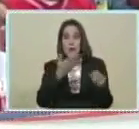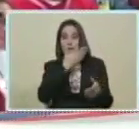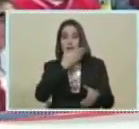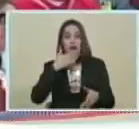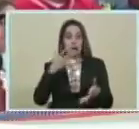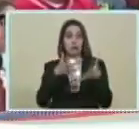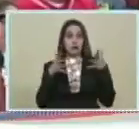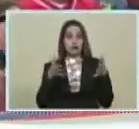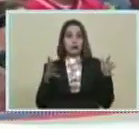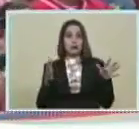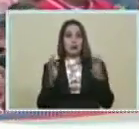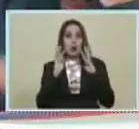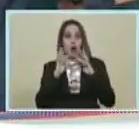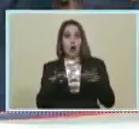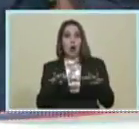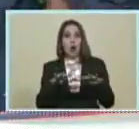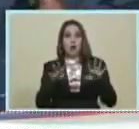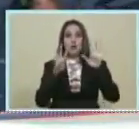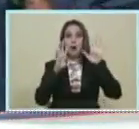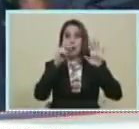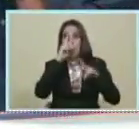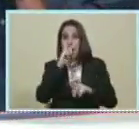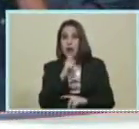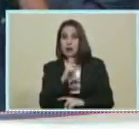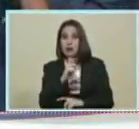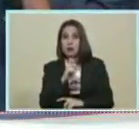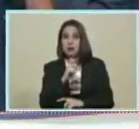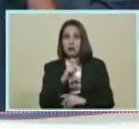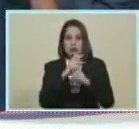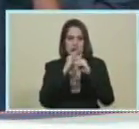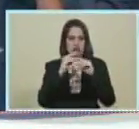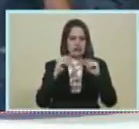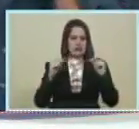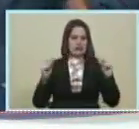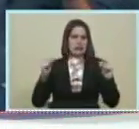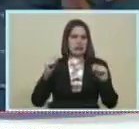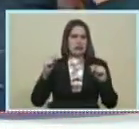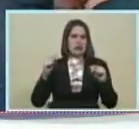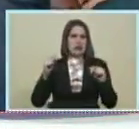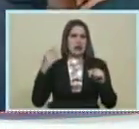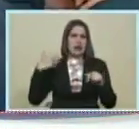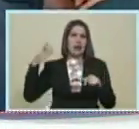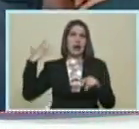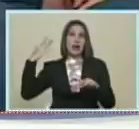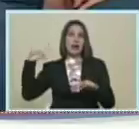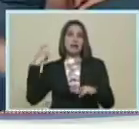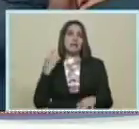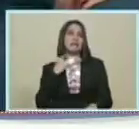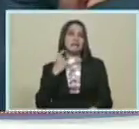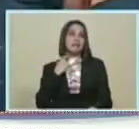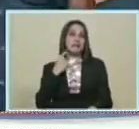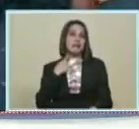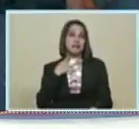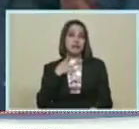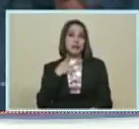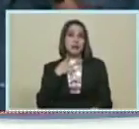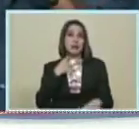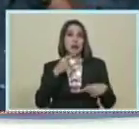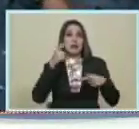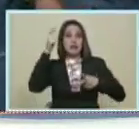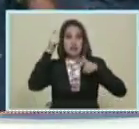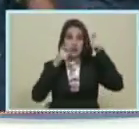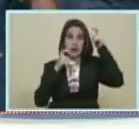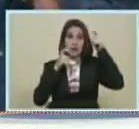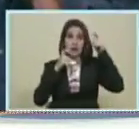Hace nueve años En las tierras De Angosturas Nuestro comandante Eterno Hugo